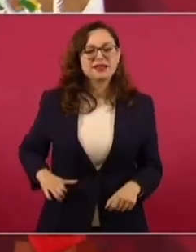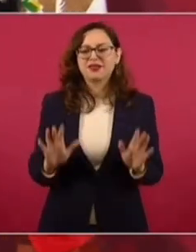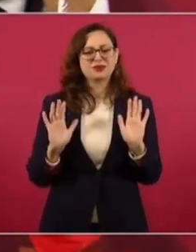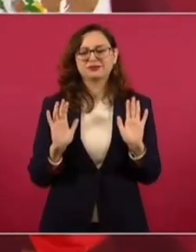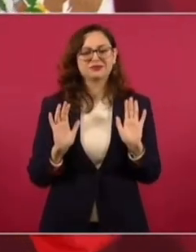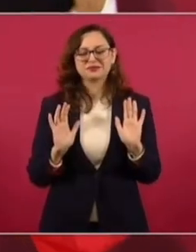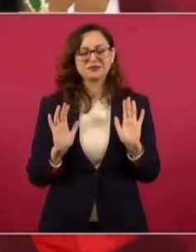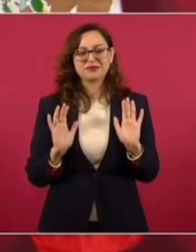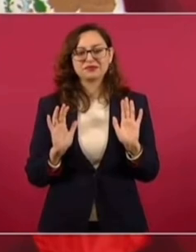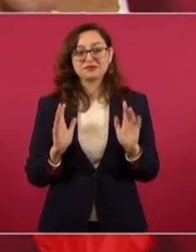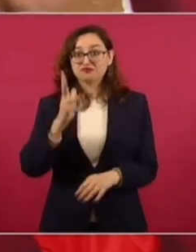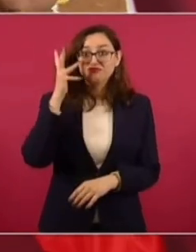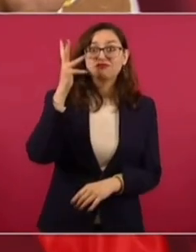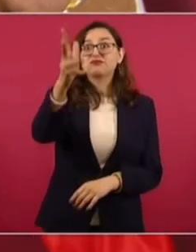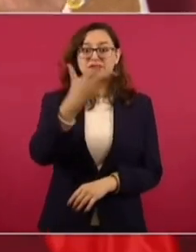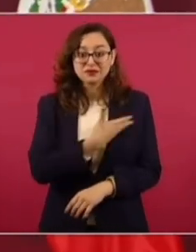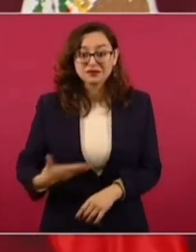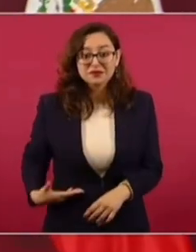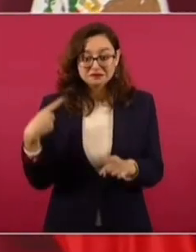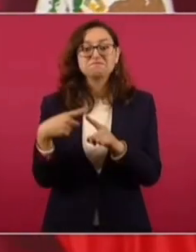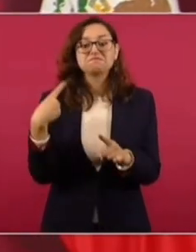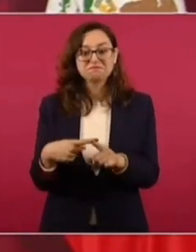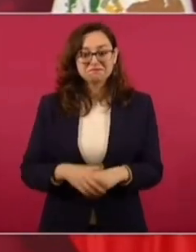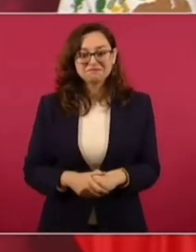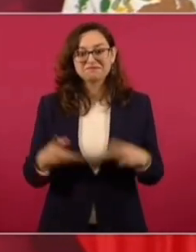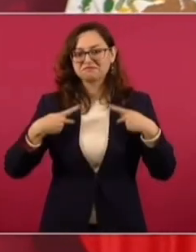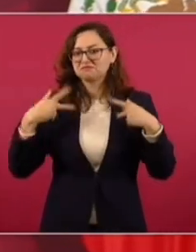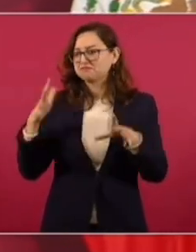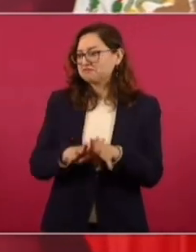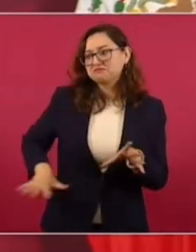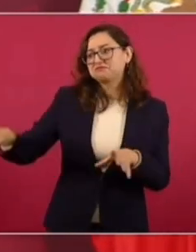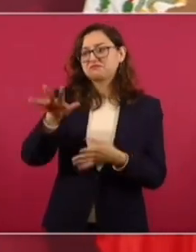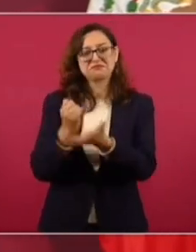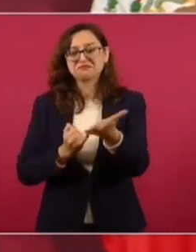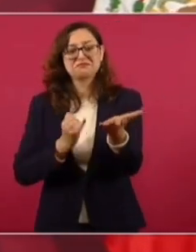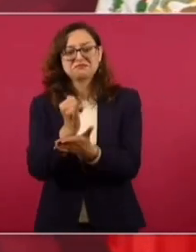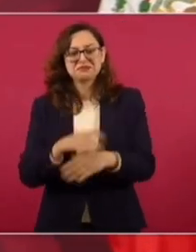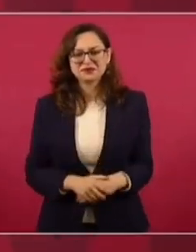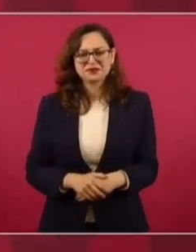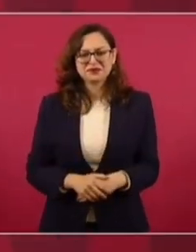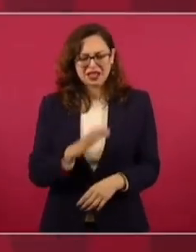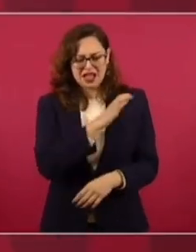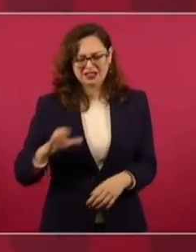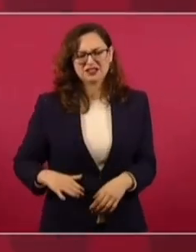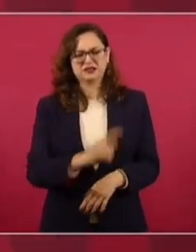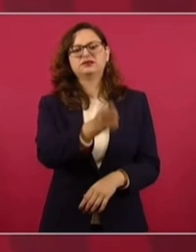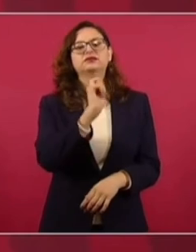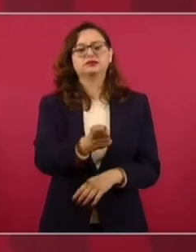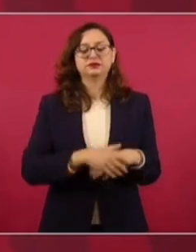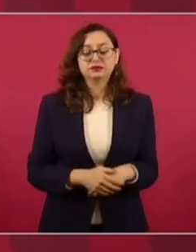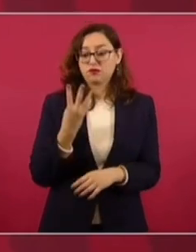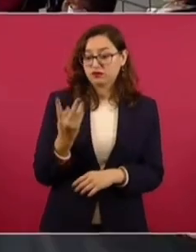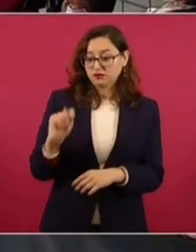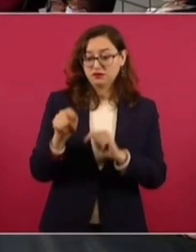¿qué es lo que se va a decidir hacia adelante? ¿Quieres que continúe la transformación o no?